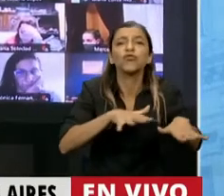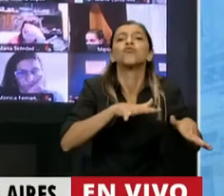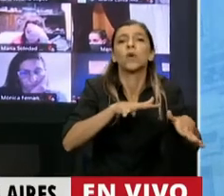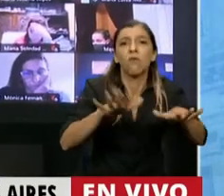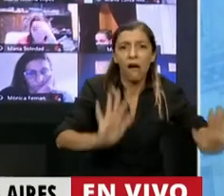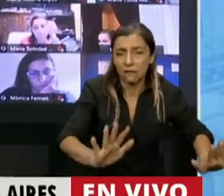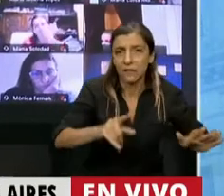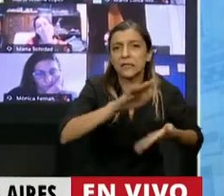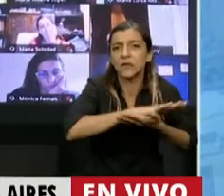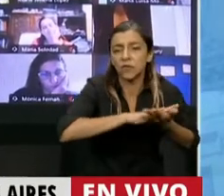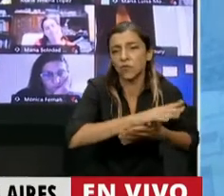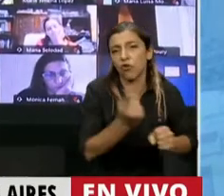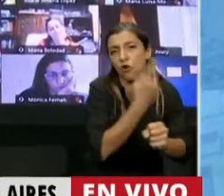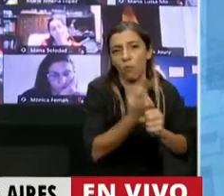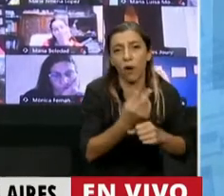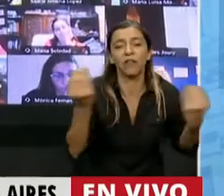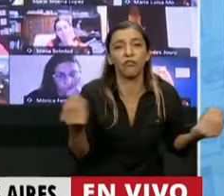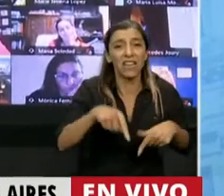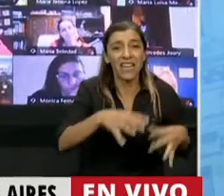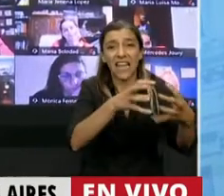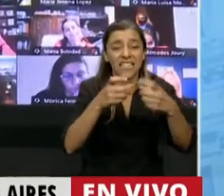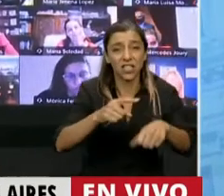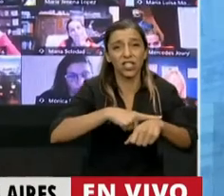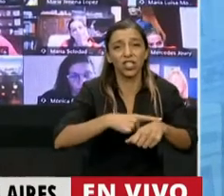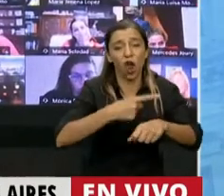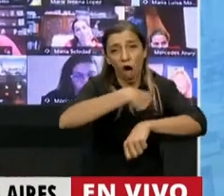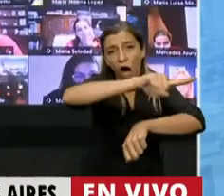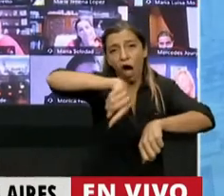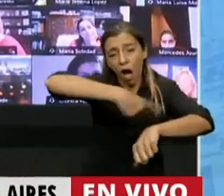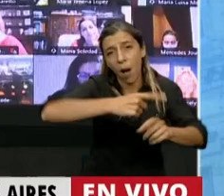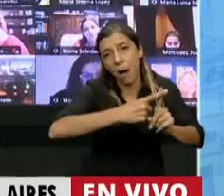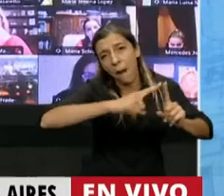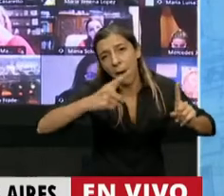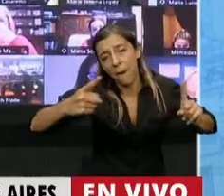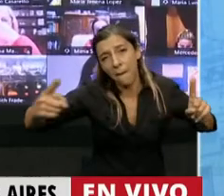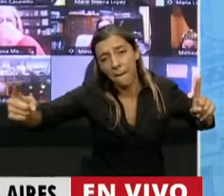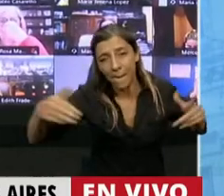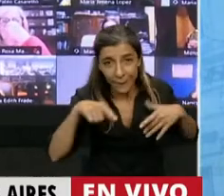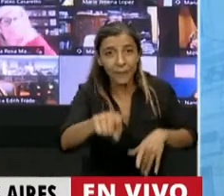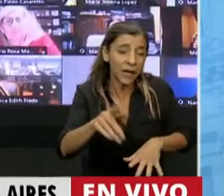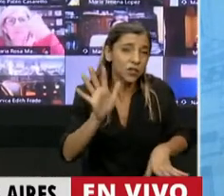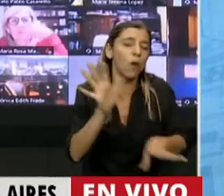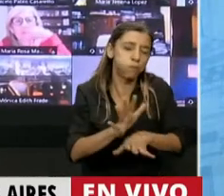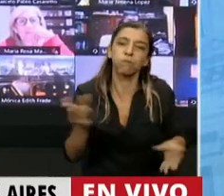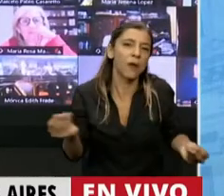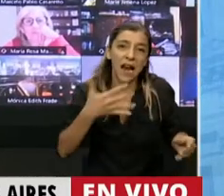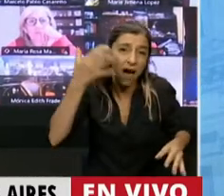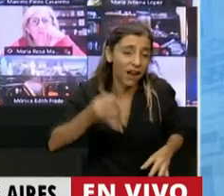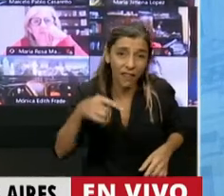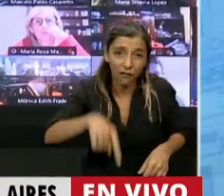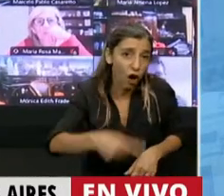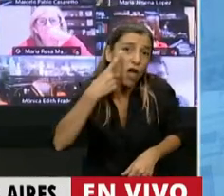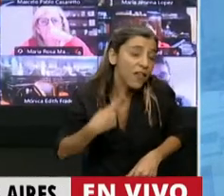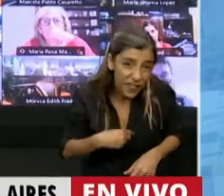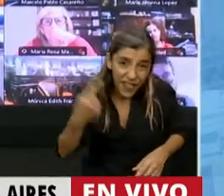extensión de una sesión que no va a ningún lado está tentando lo más importante que va a pasar en este día primero de diciembre,